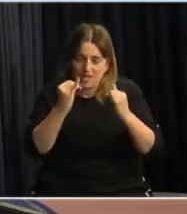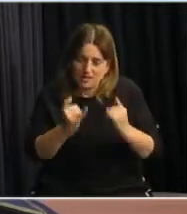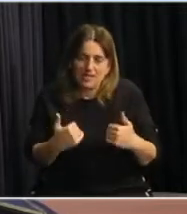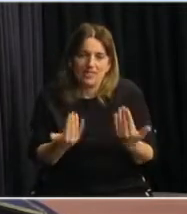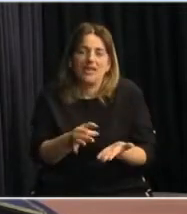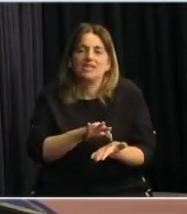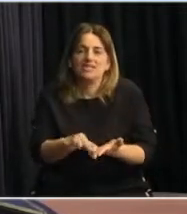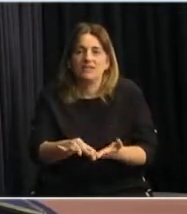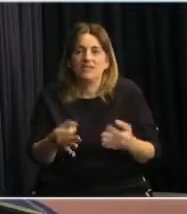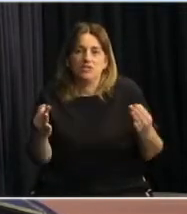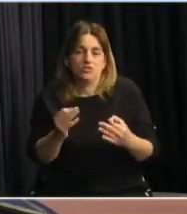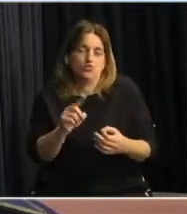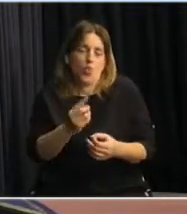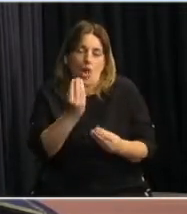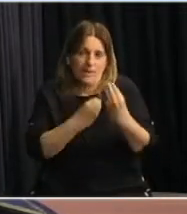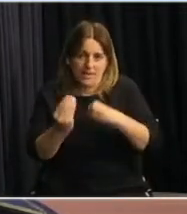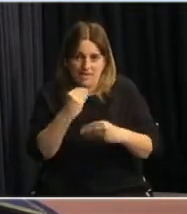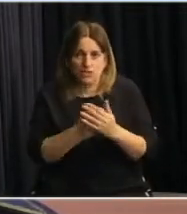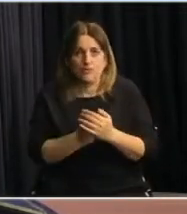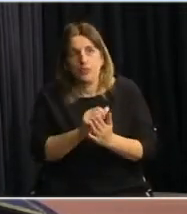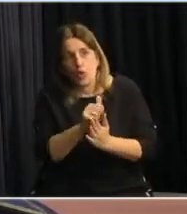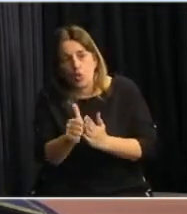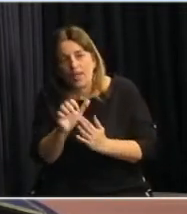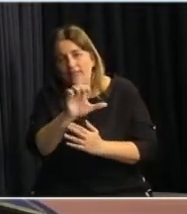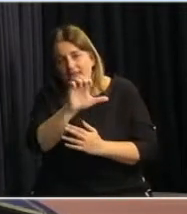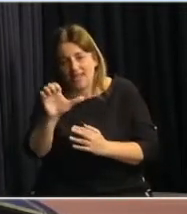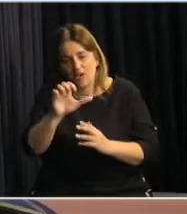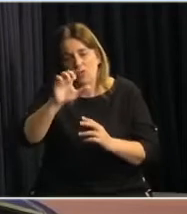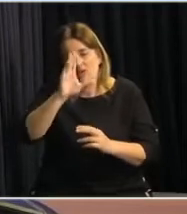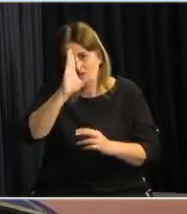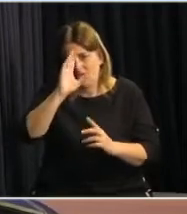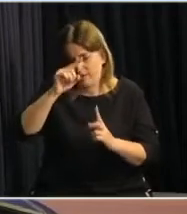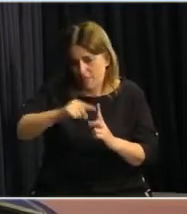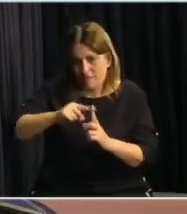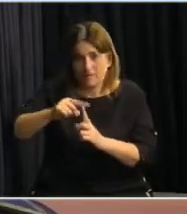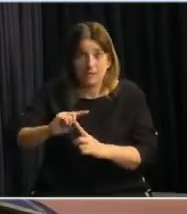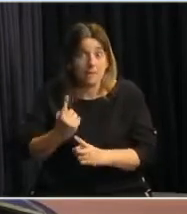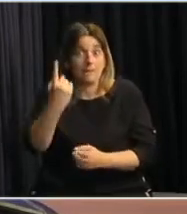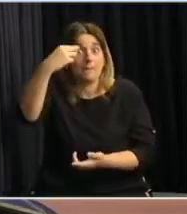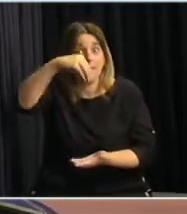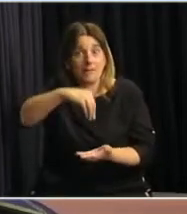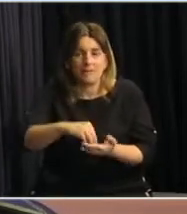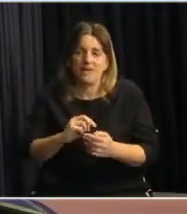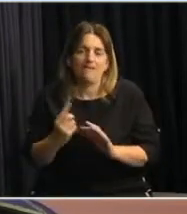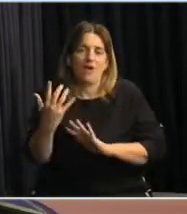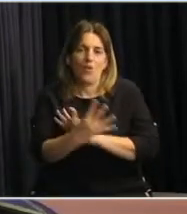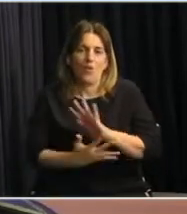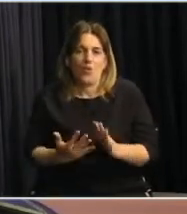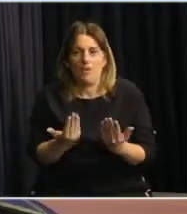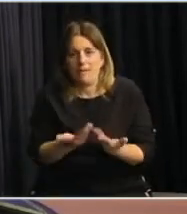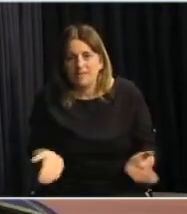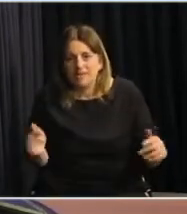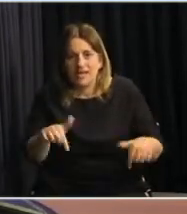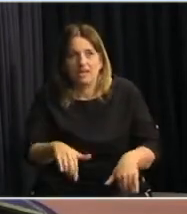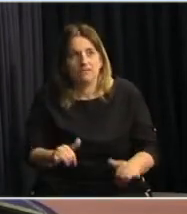prestación correspondiente a la alimentación durante enero y febrero. Algo que por primera vez vamos a hacer a partir